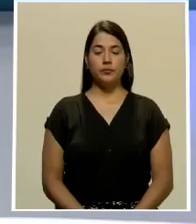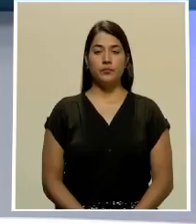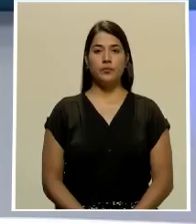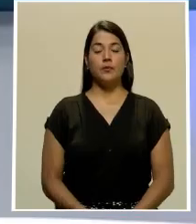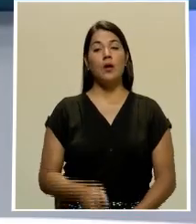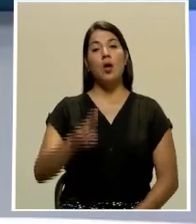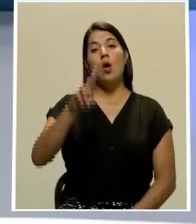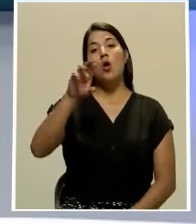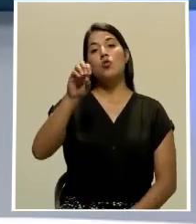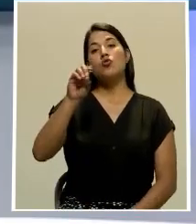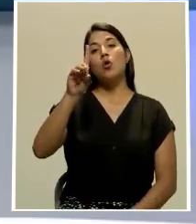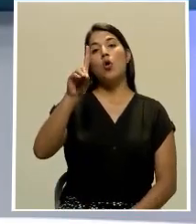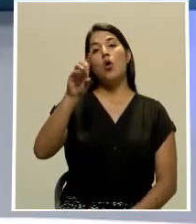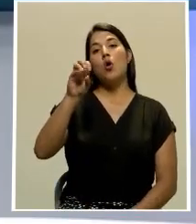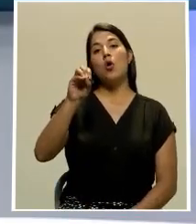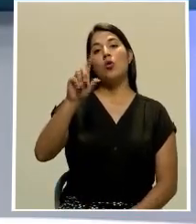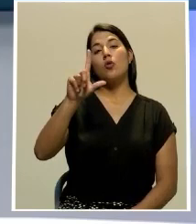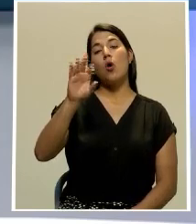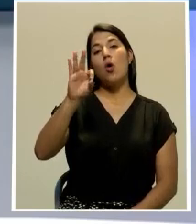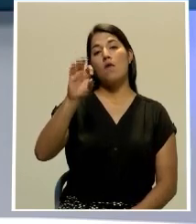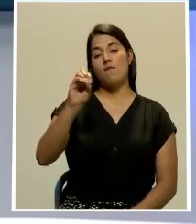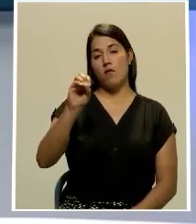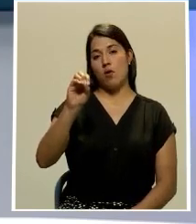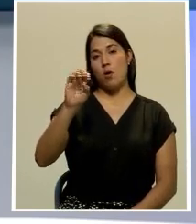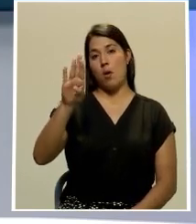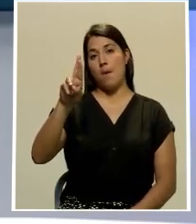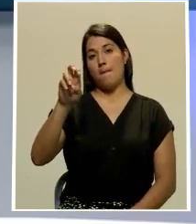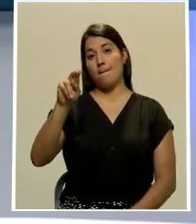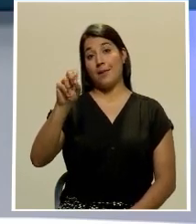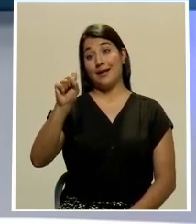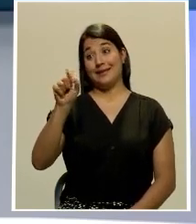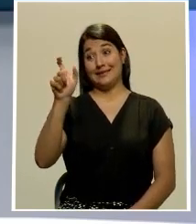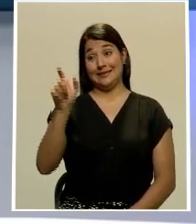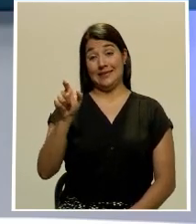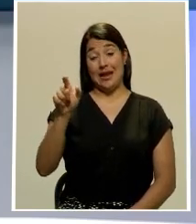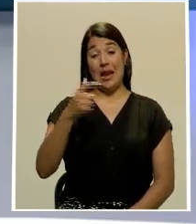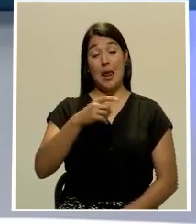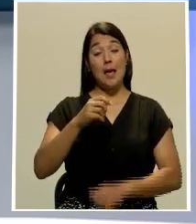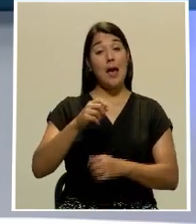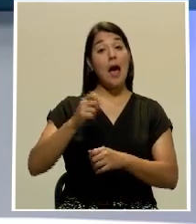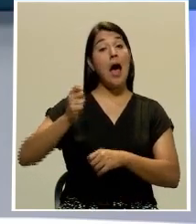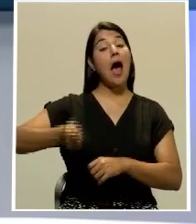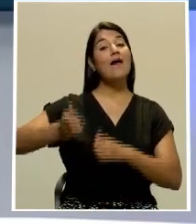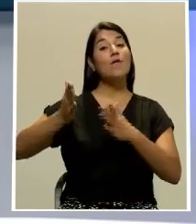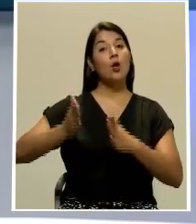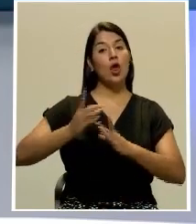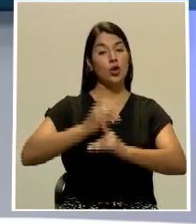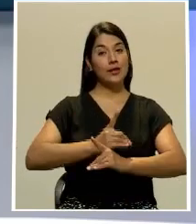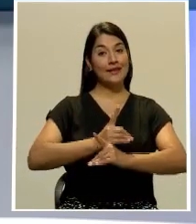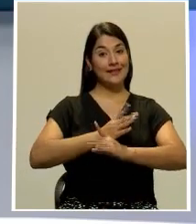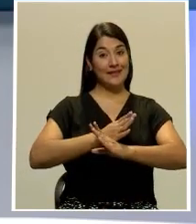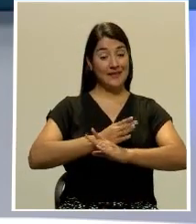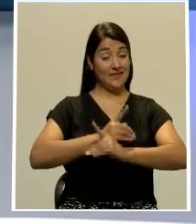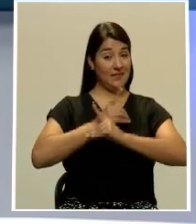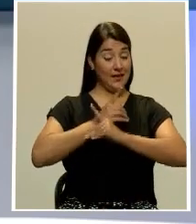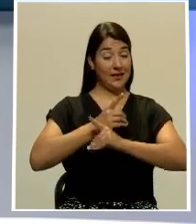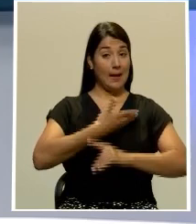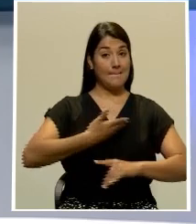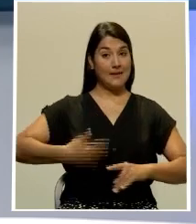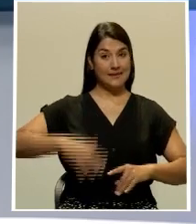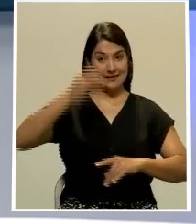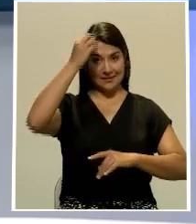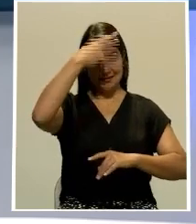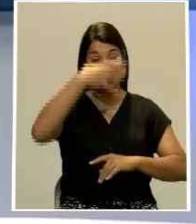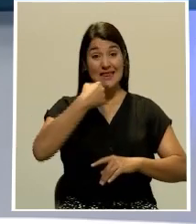Rodolfo Brenes, abogado del presidente Carlos Alvarado, indicó que el mandatario pagó todos sus gastos y